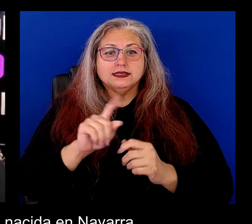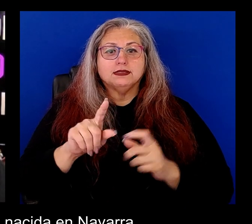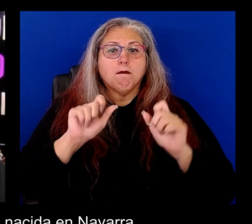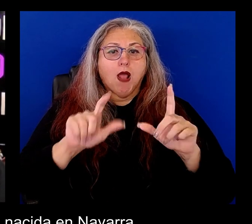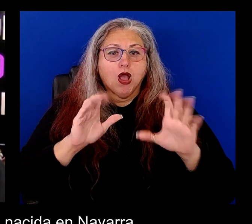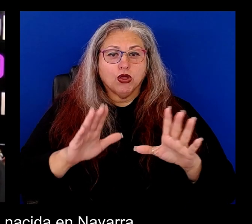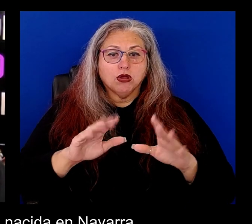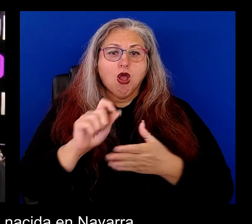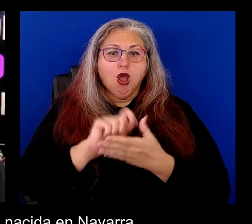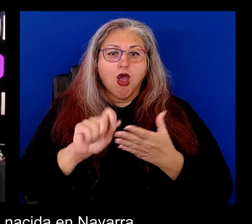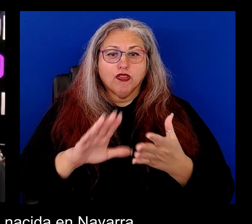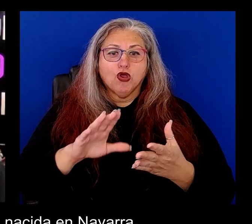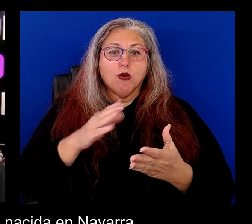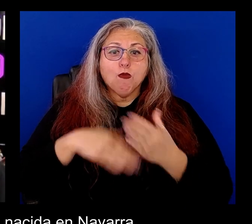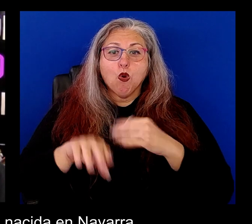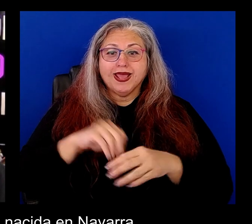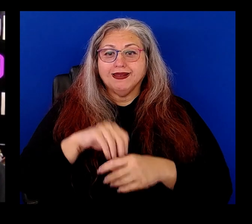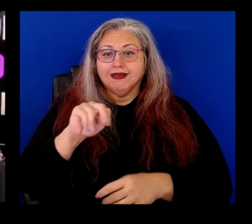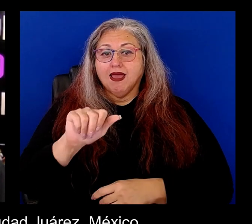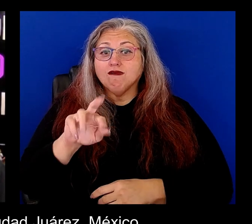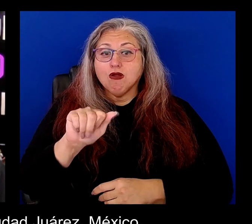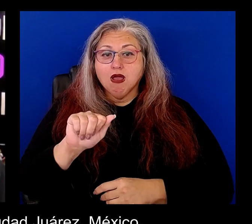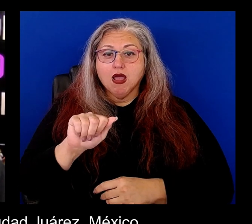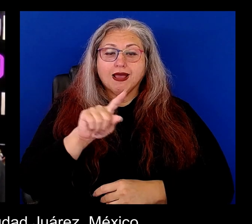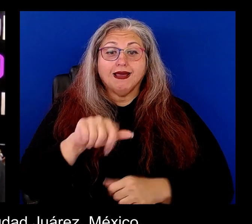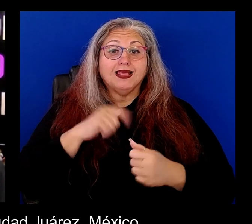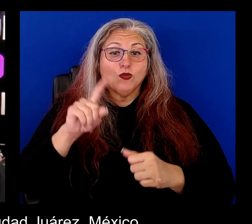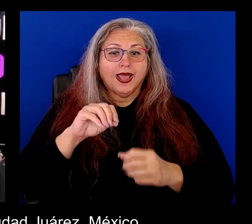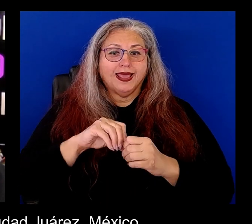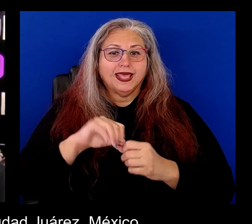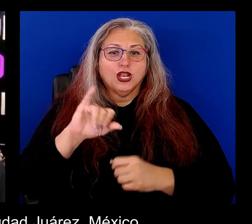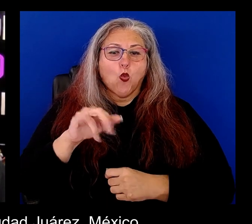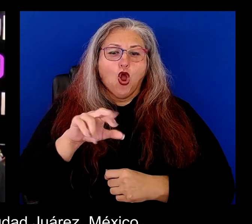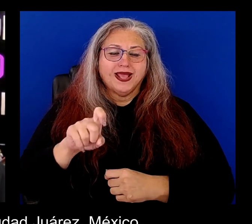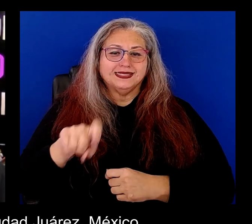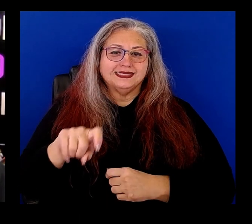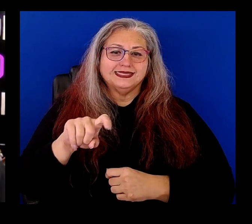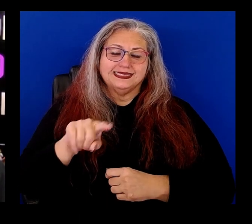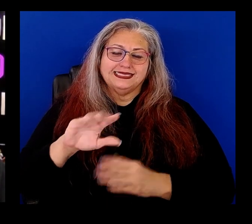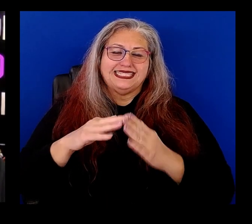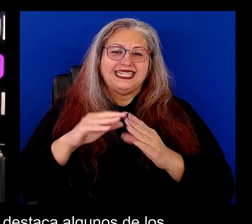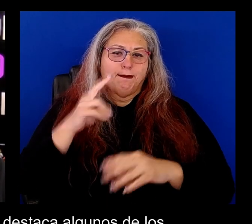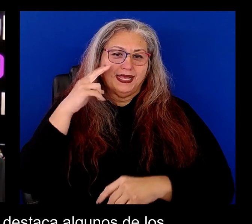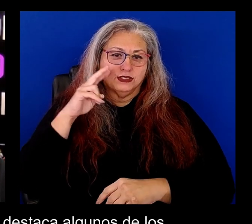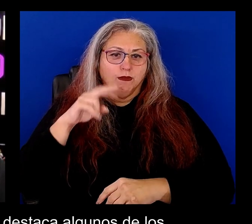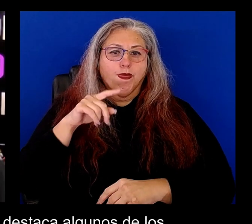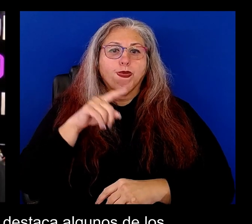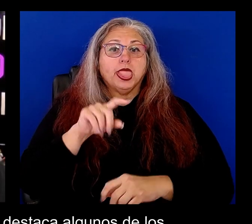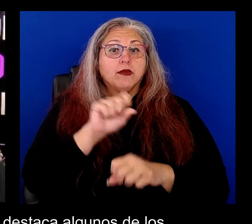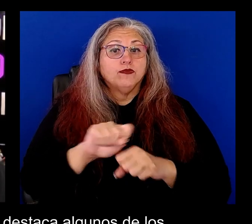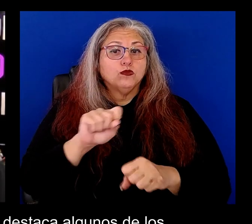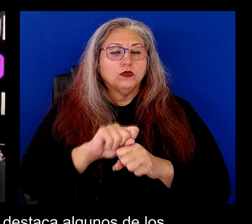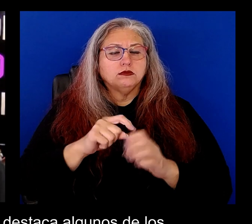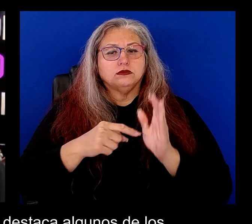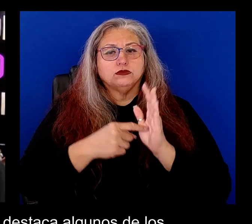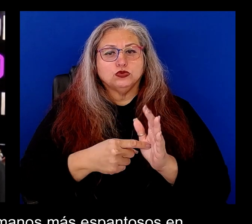bloguera, autora, nacida en Navarra, quien vive en Ciudad Juárez, México. El trabajo de Torrea